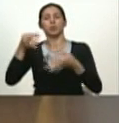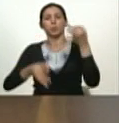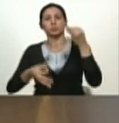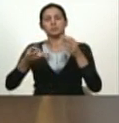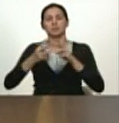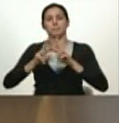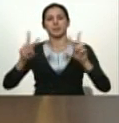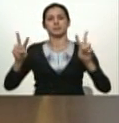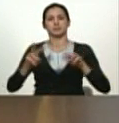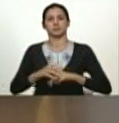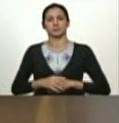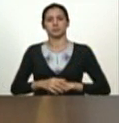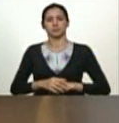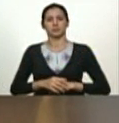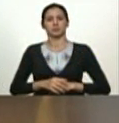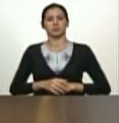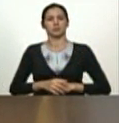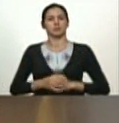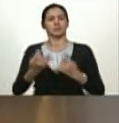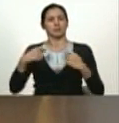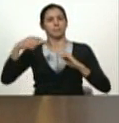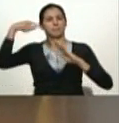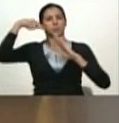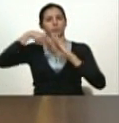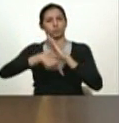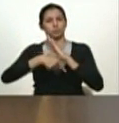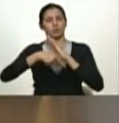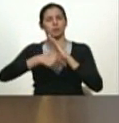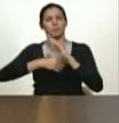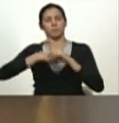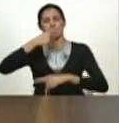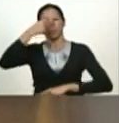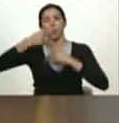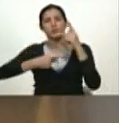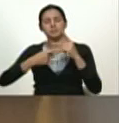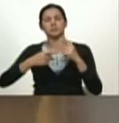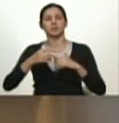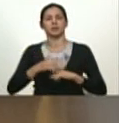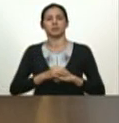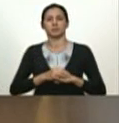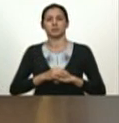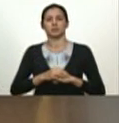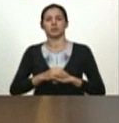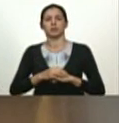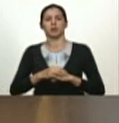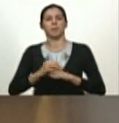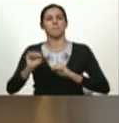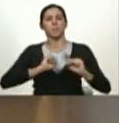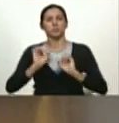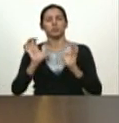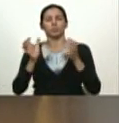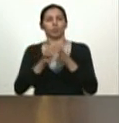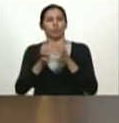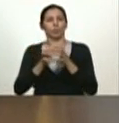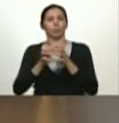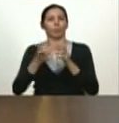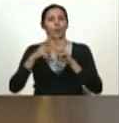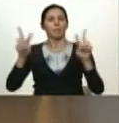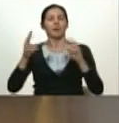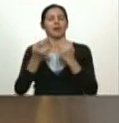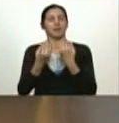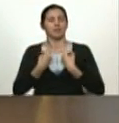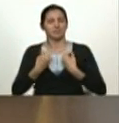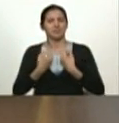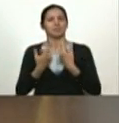para que profundicemos la política del movimiento por la paz y la vida las operaciones de liberación y protección